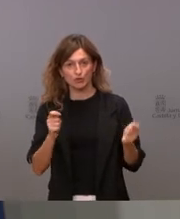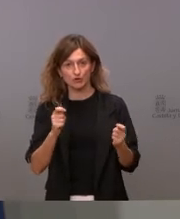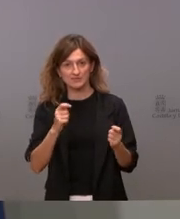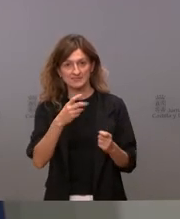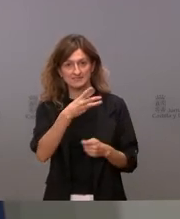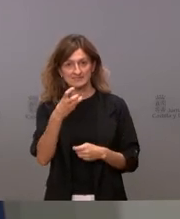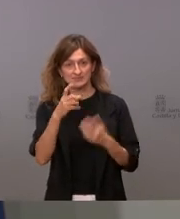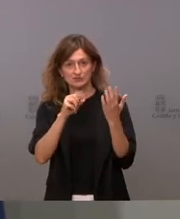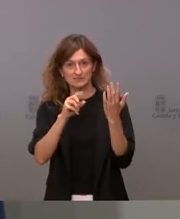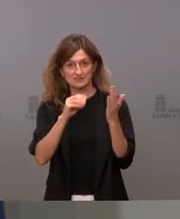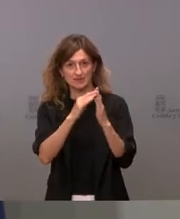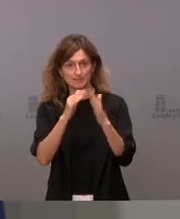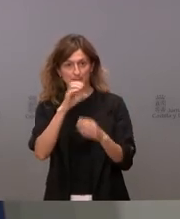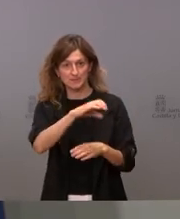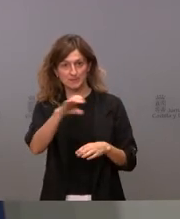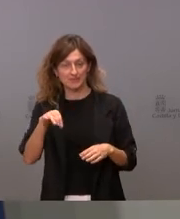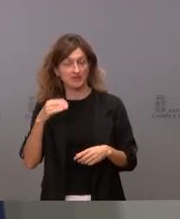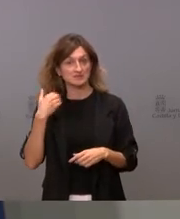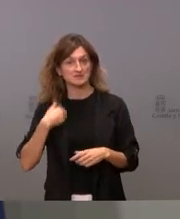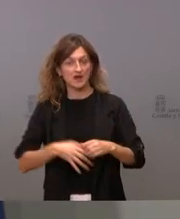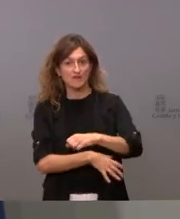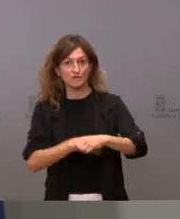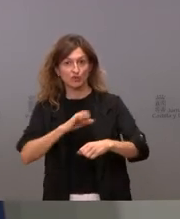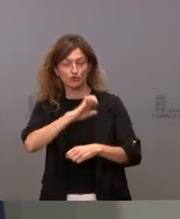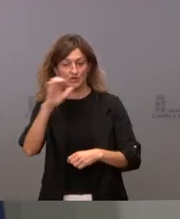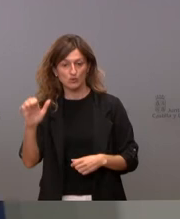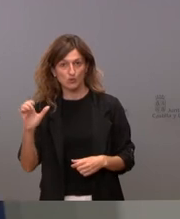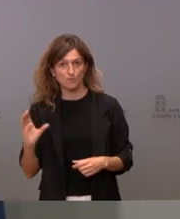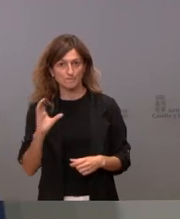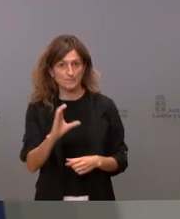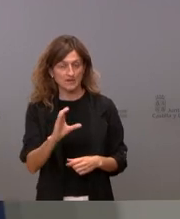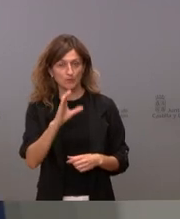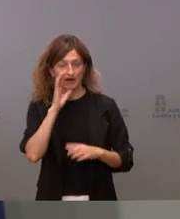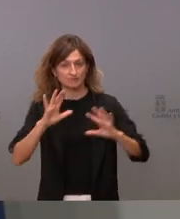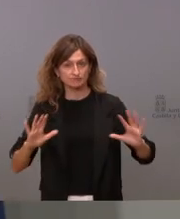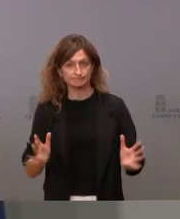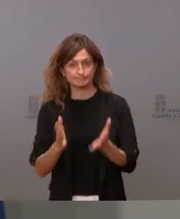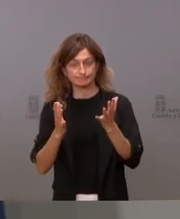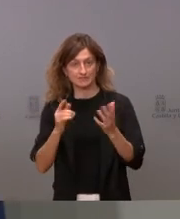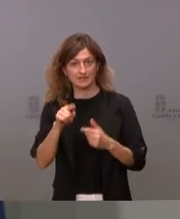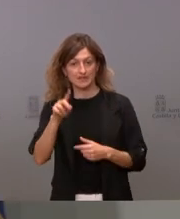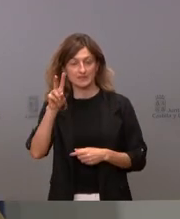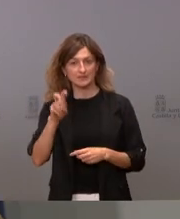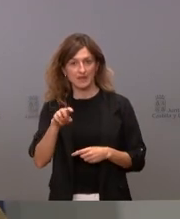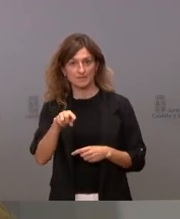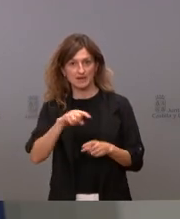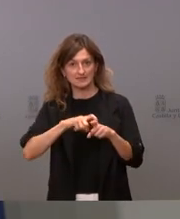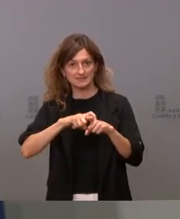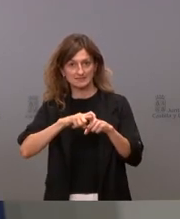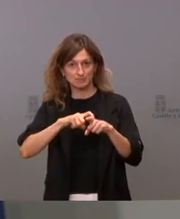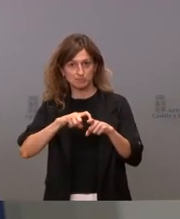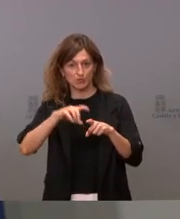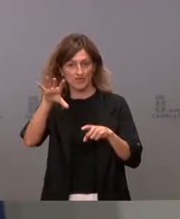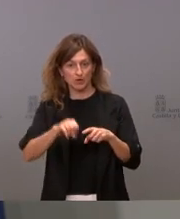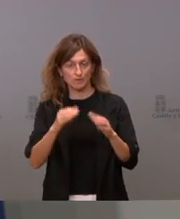viviendas y ya estamos empleando los fondos europeos para estimular este tipo de